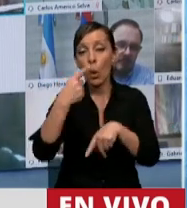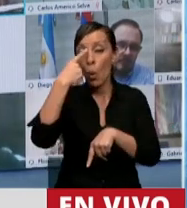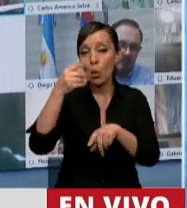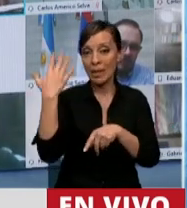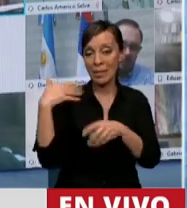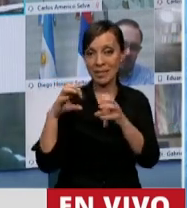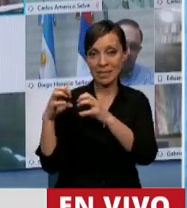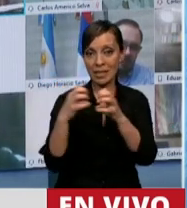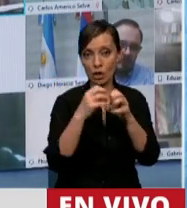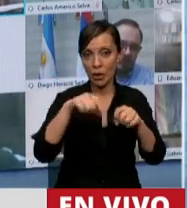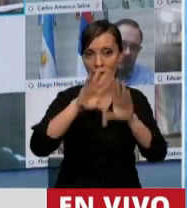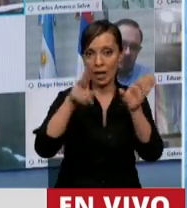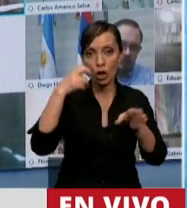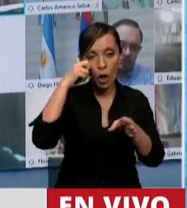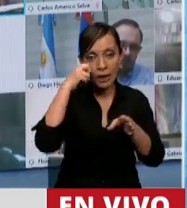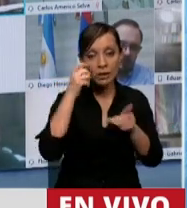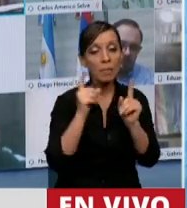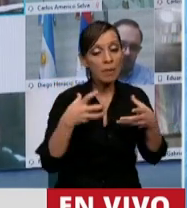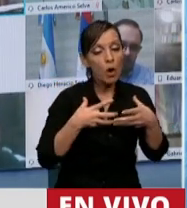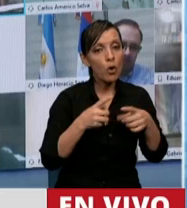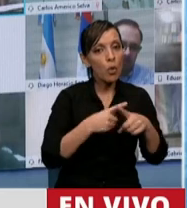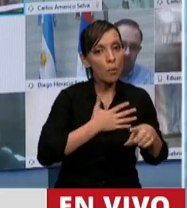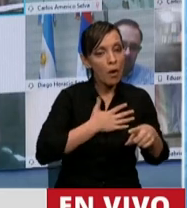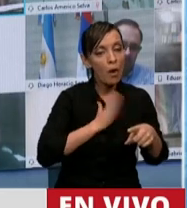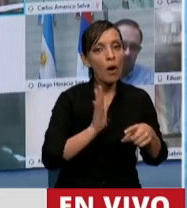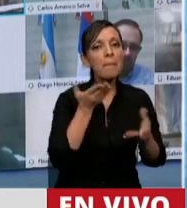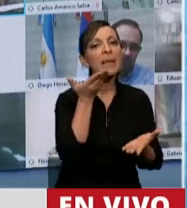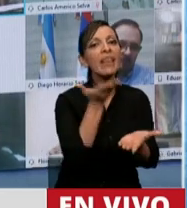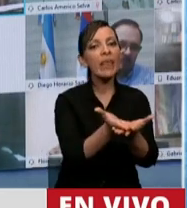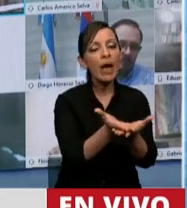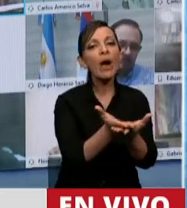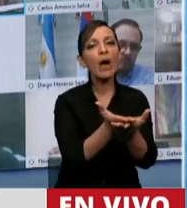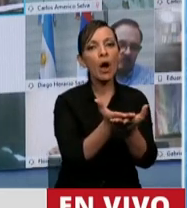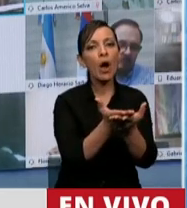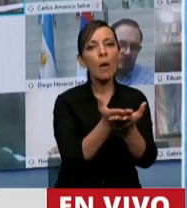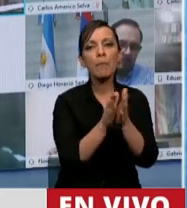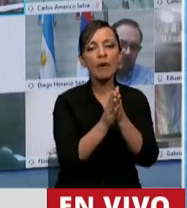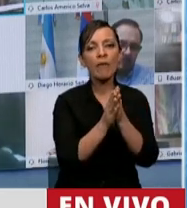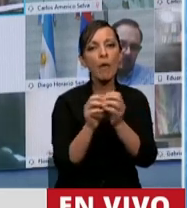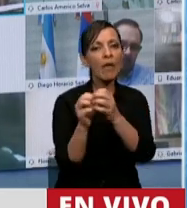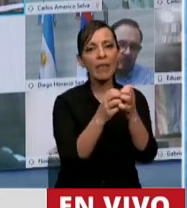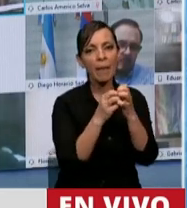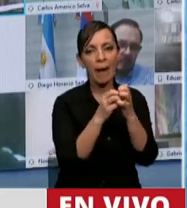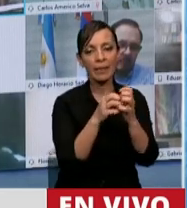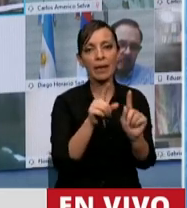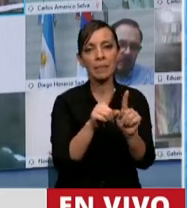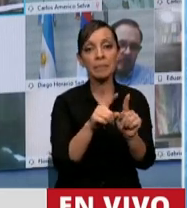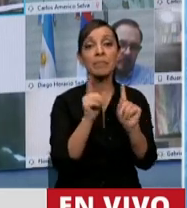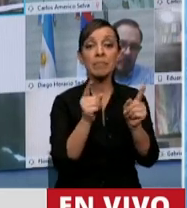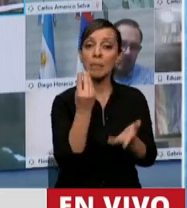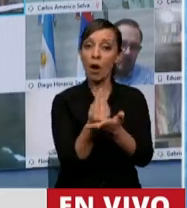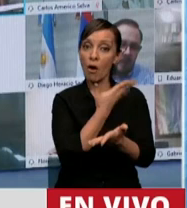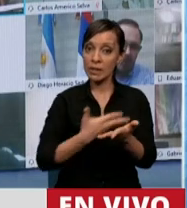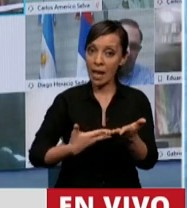tuvo esta Cámara fue nuestro bloque el que pidió el tratamiento de ese tema y fue el oficialismo el que se negó.